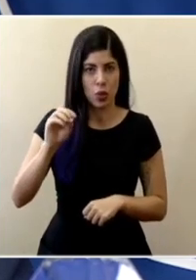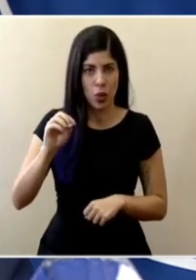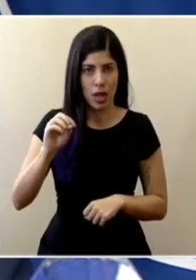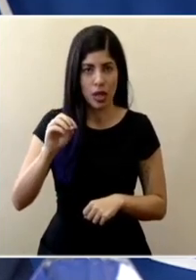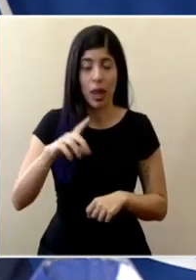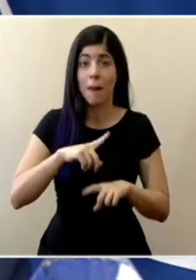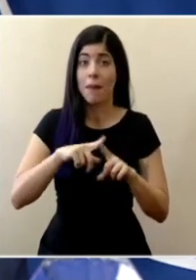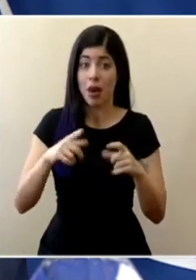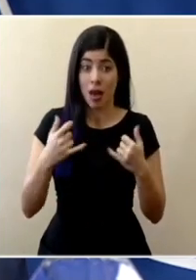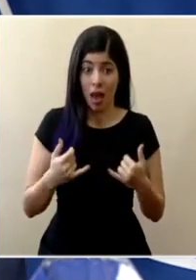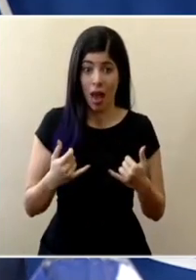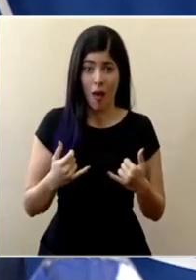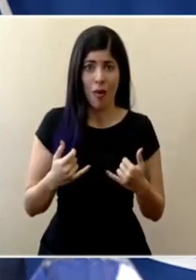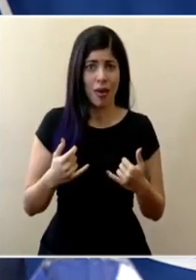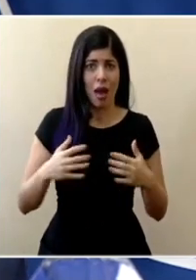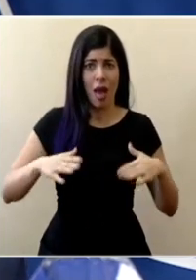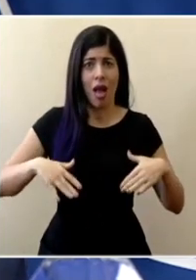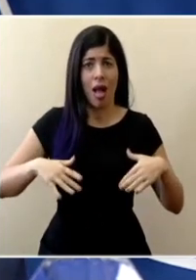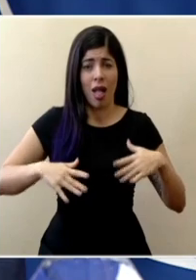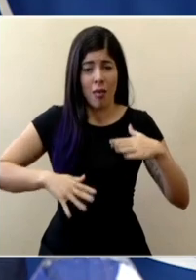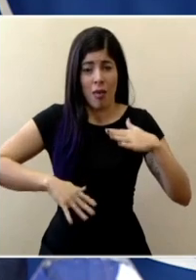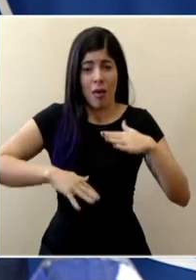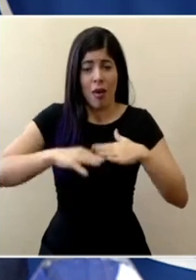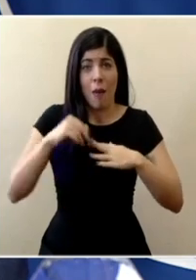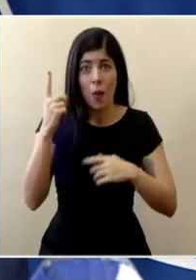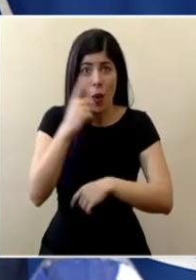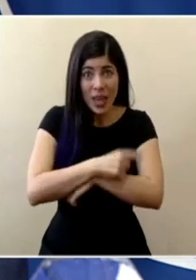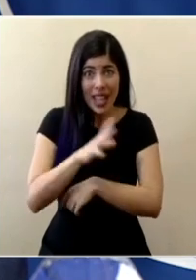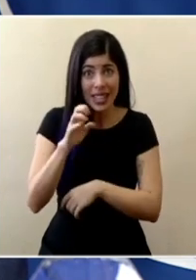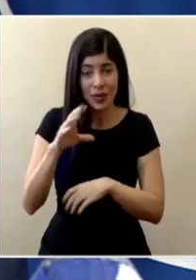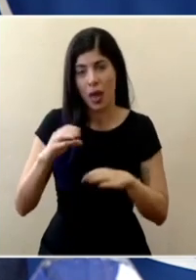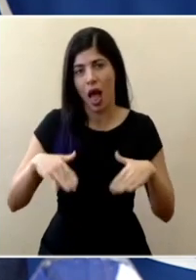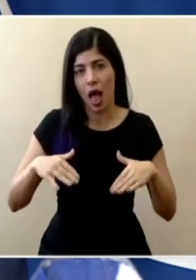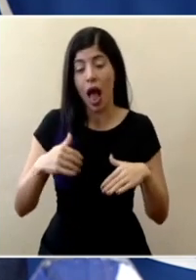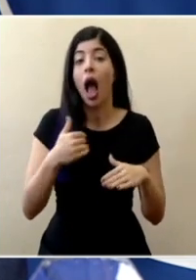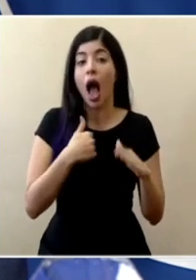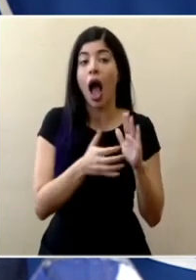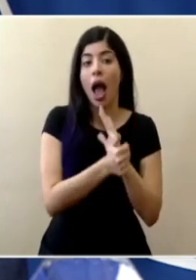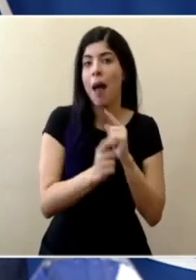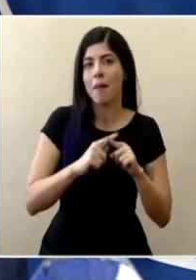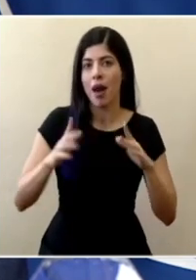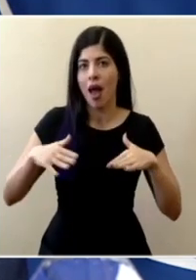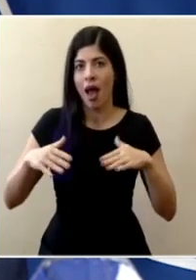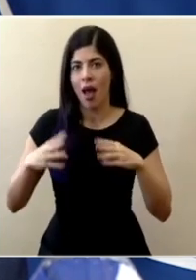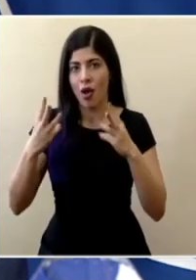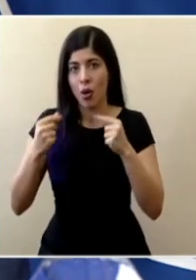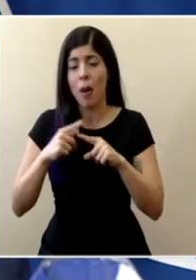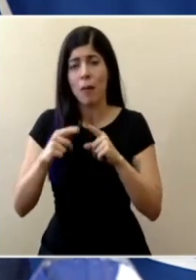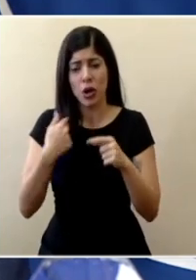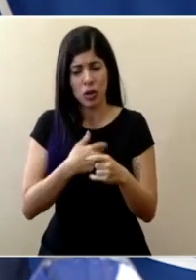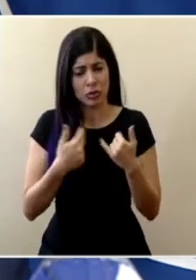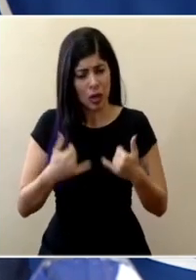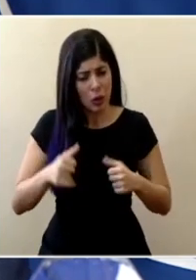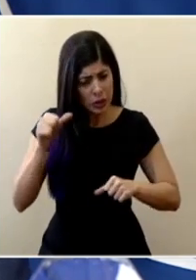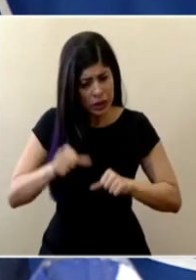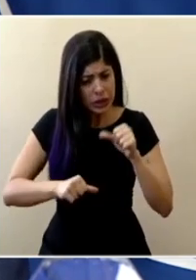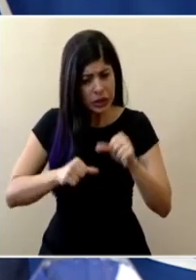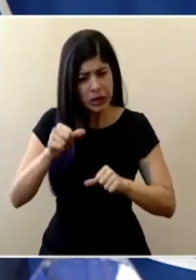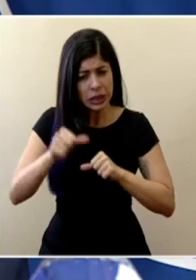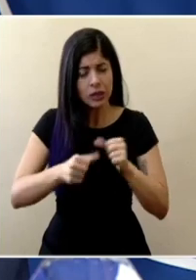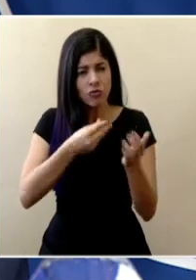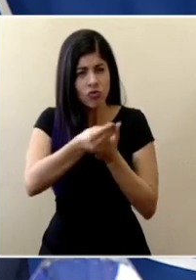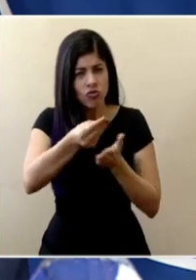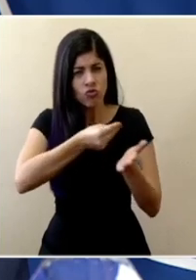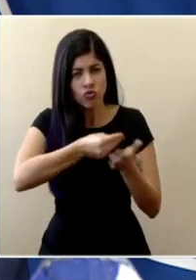no hemos llegado a la necesidad de procesar esa cantidad y ya estamos haciendo todo lo posible en la parte de